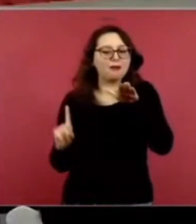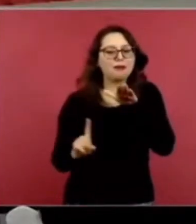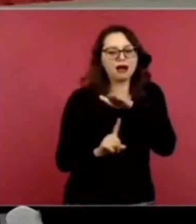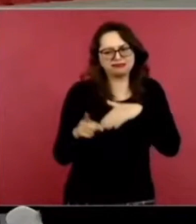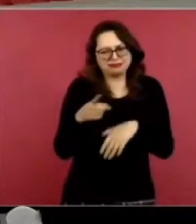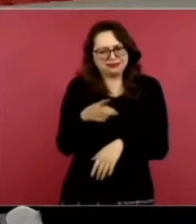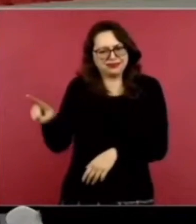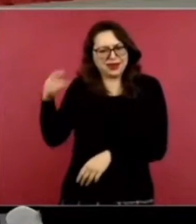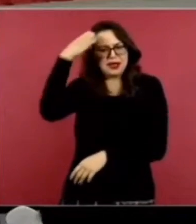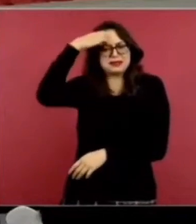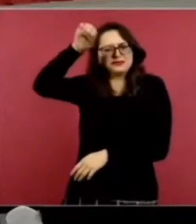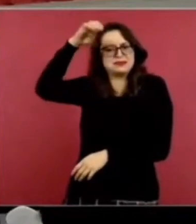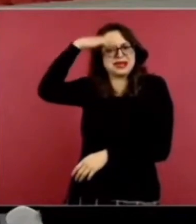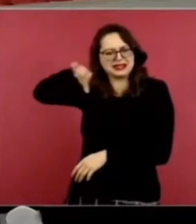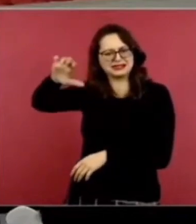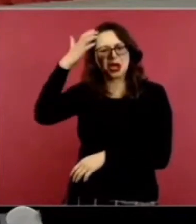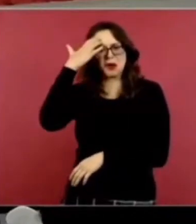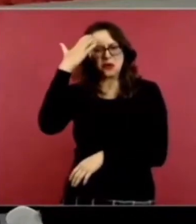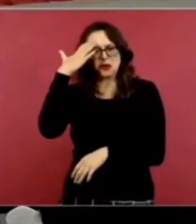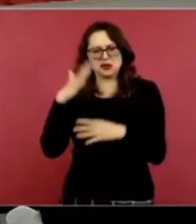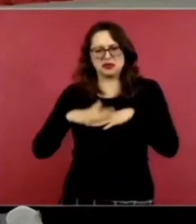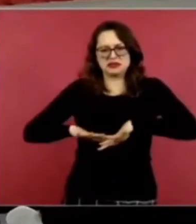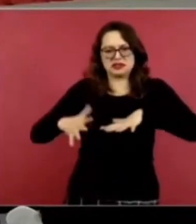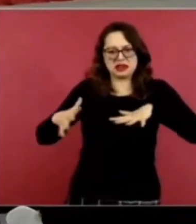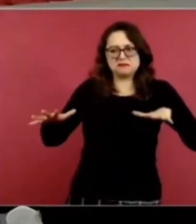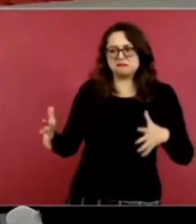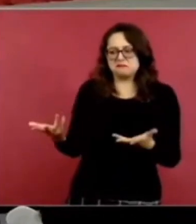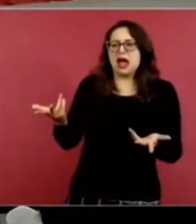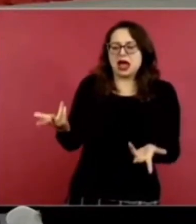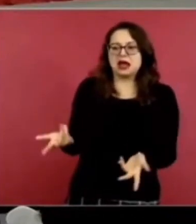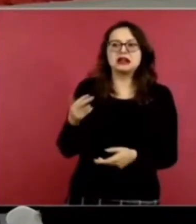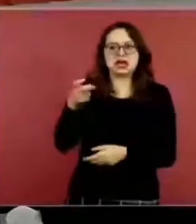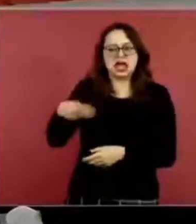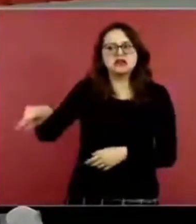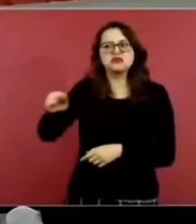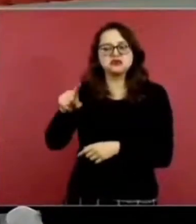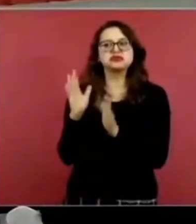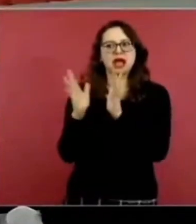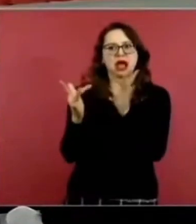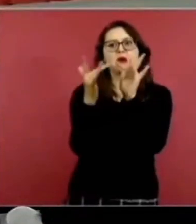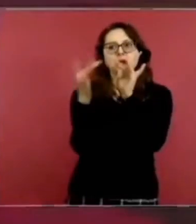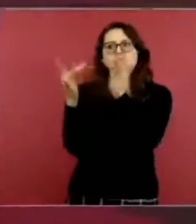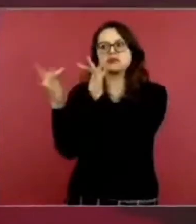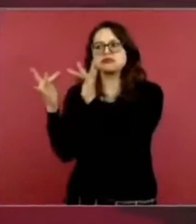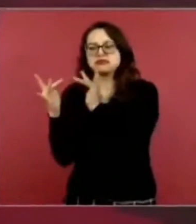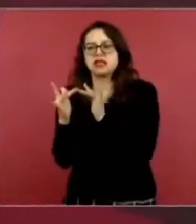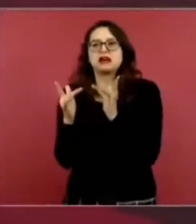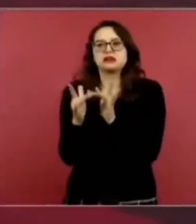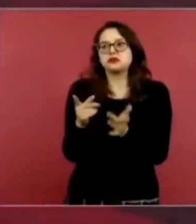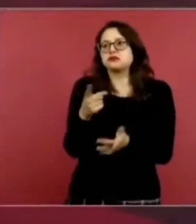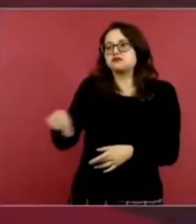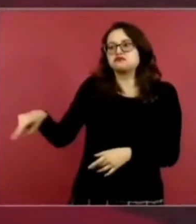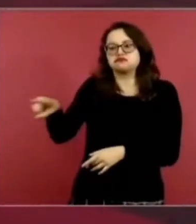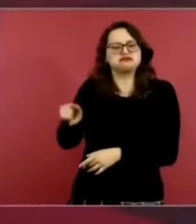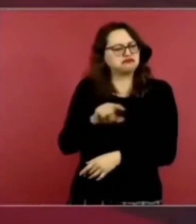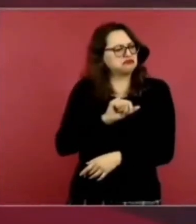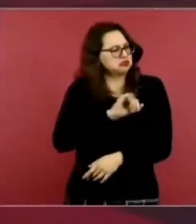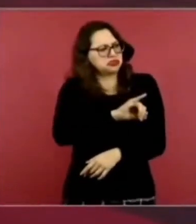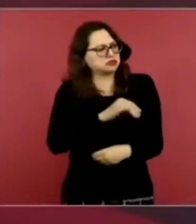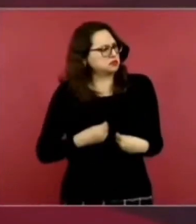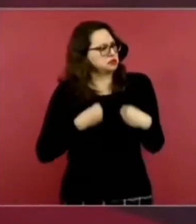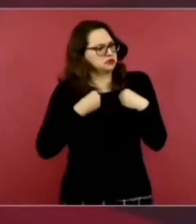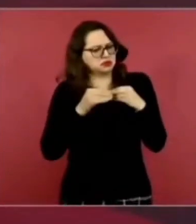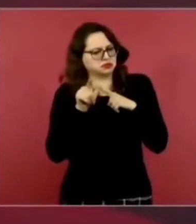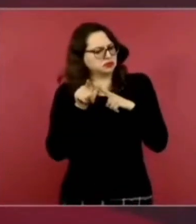es por eso que sobrevivieron, tenemos contacto con ellos, les hemos brindado todo el apoyo por parte del